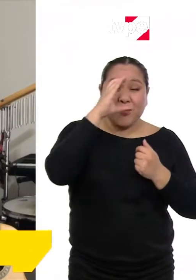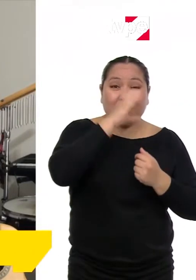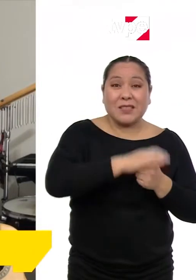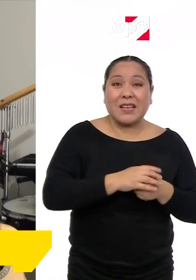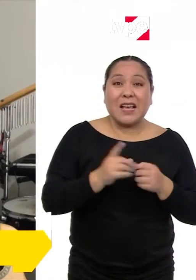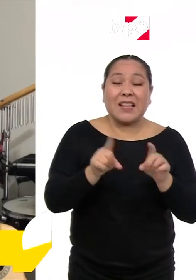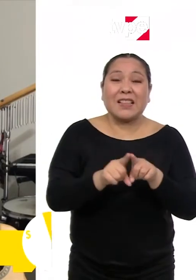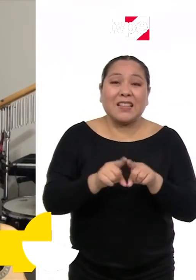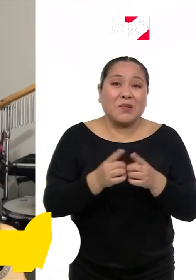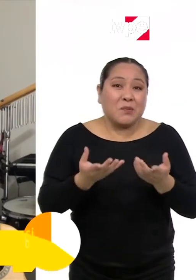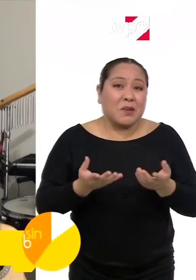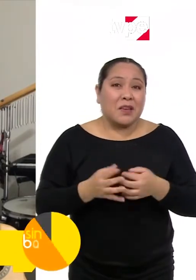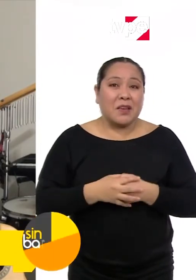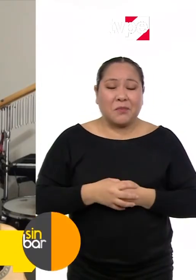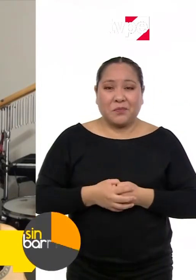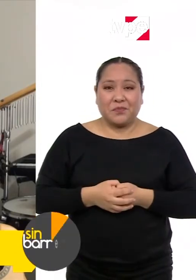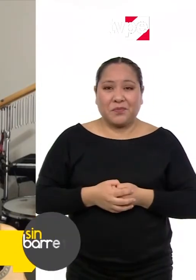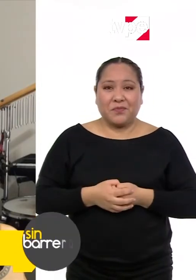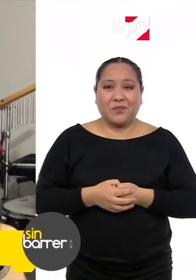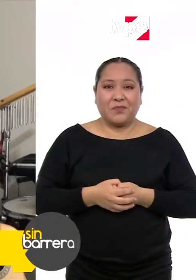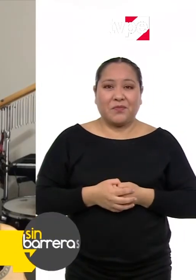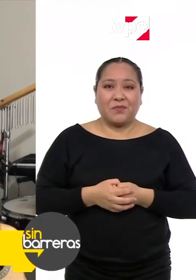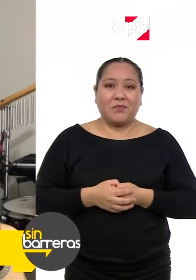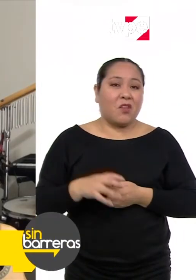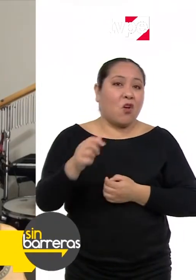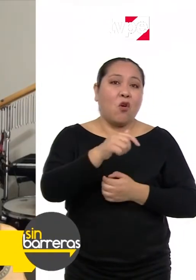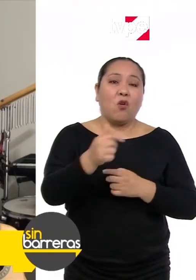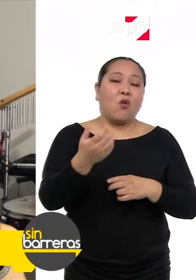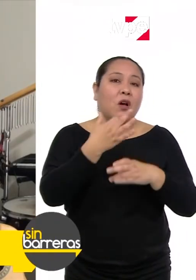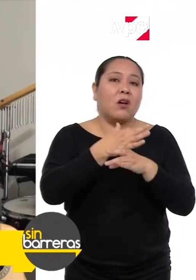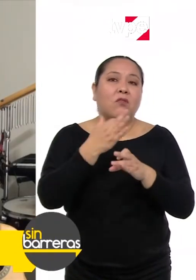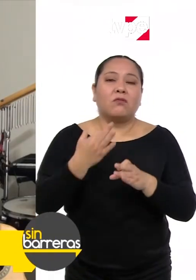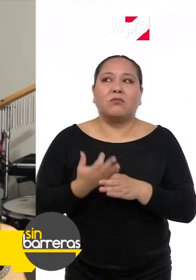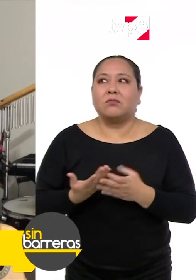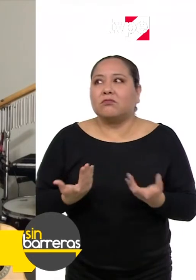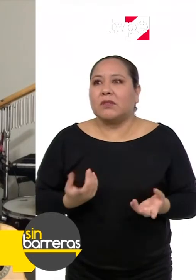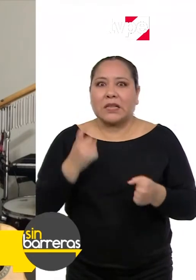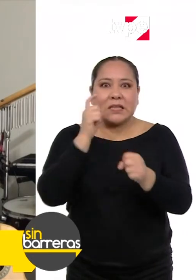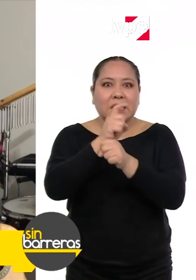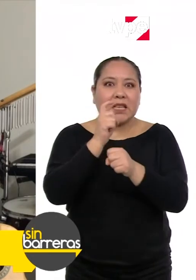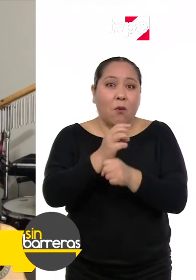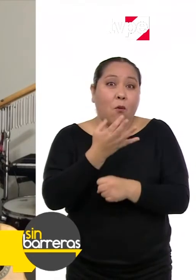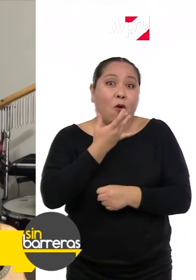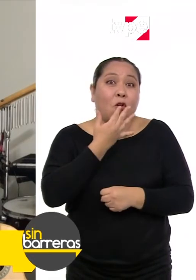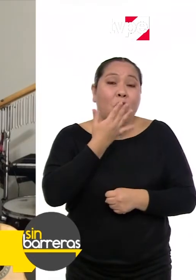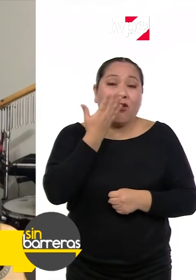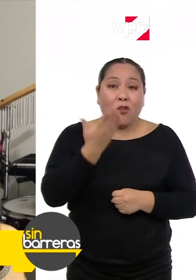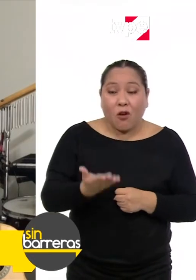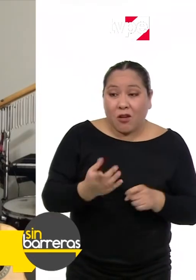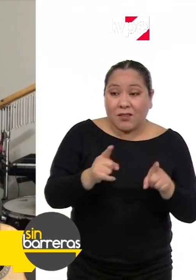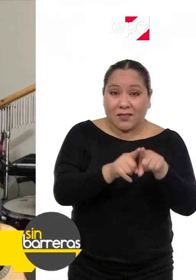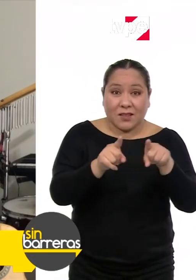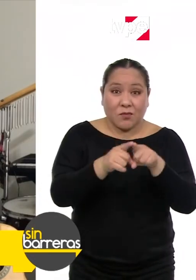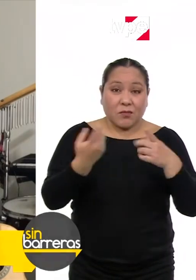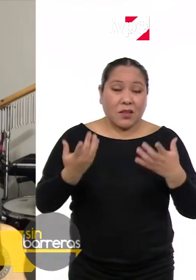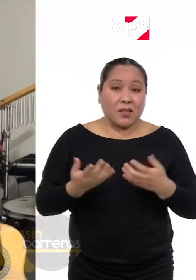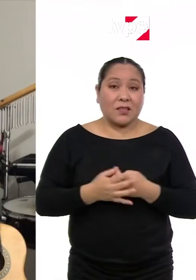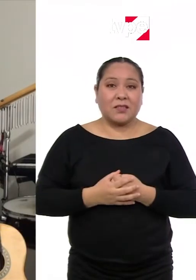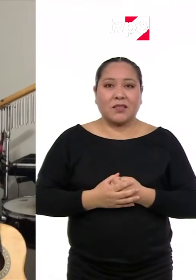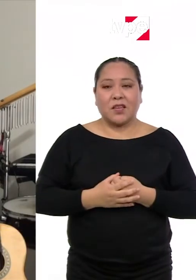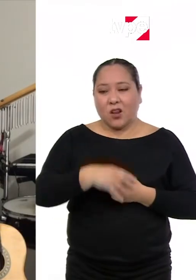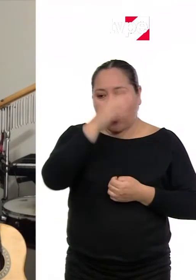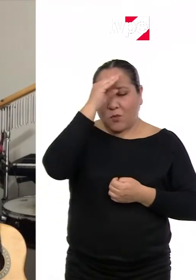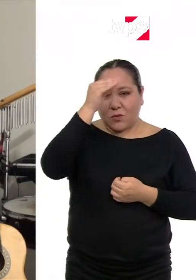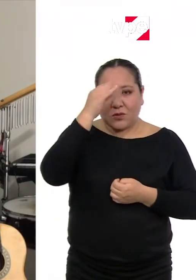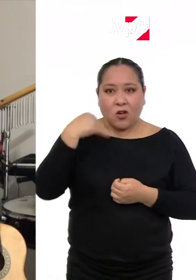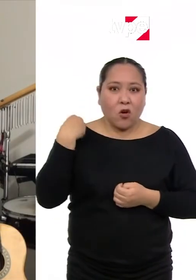Buscar también otras formas, enseñarles por colores. También si